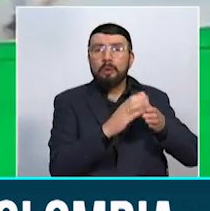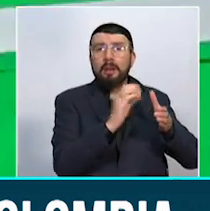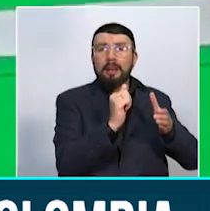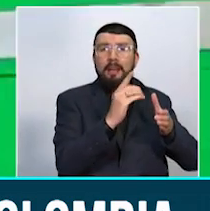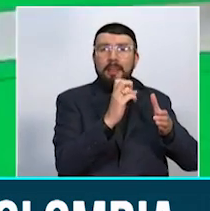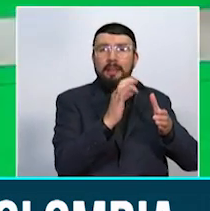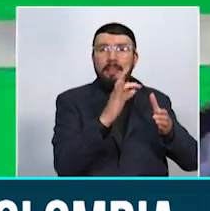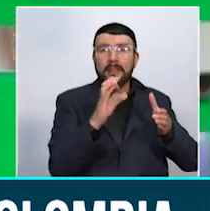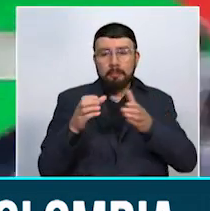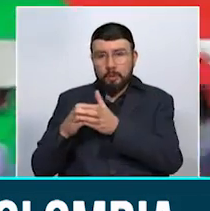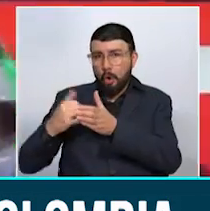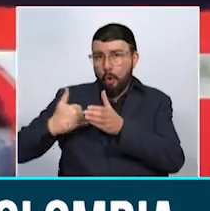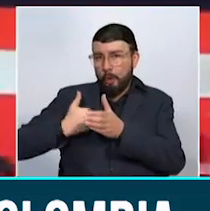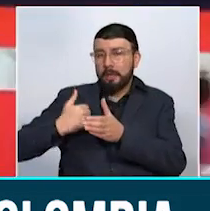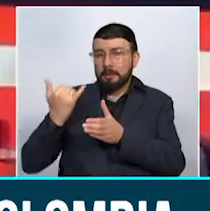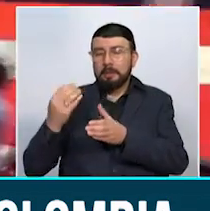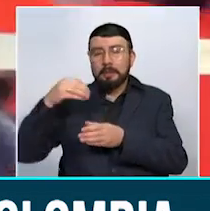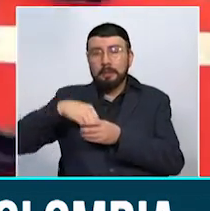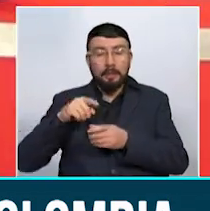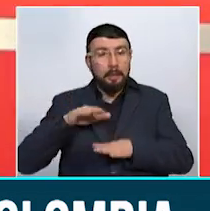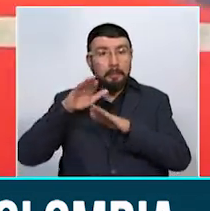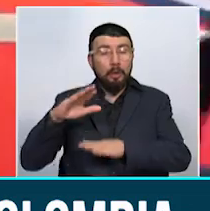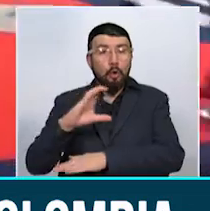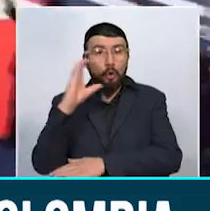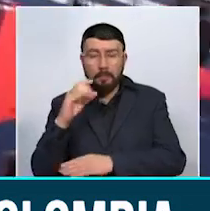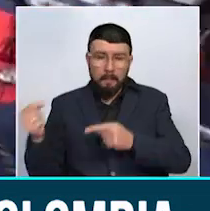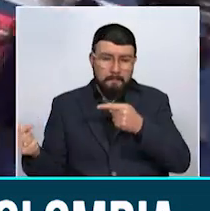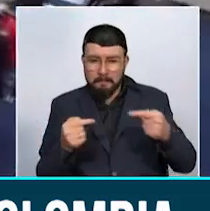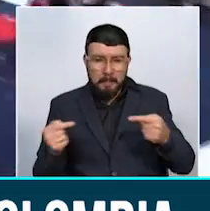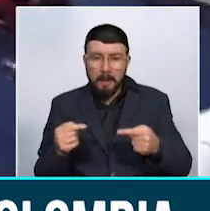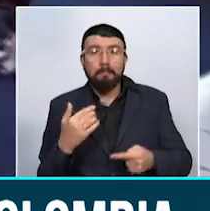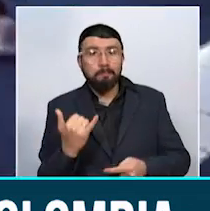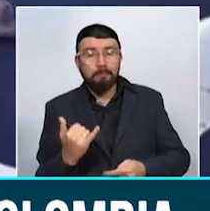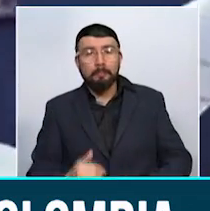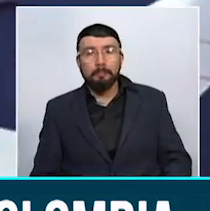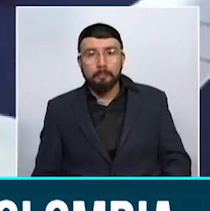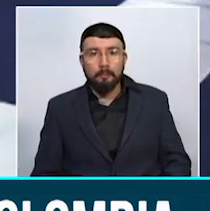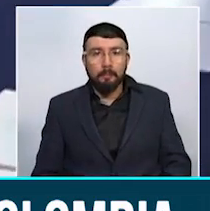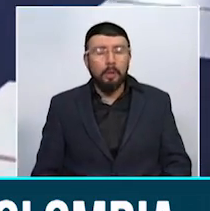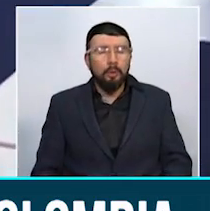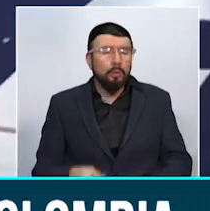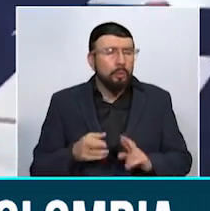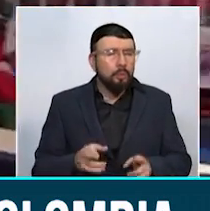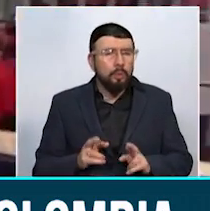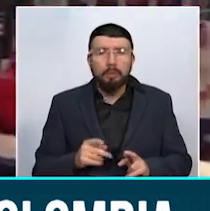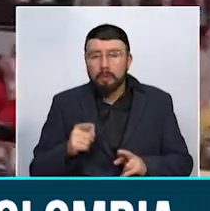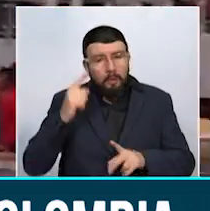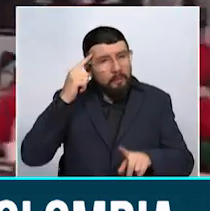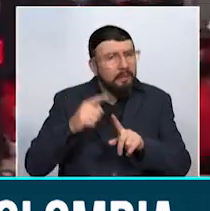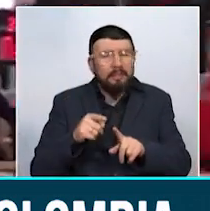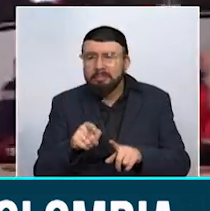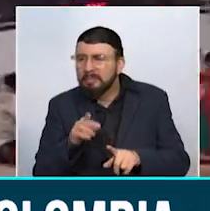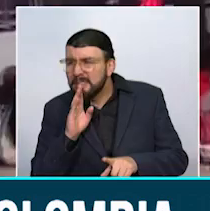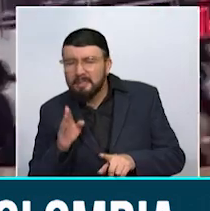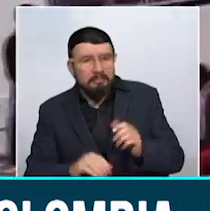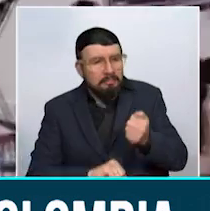juvenil, para representar a Colombia en el Panamericano que está cursando en este momento. Nuestras expectativas básicamente están enfocadas a